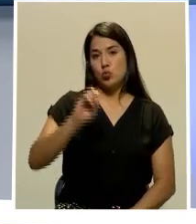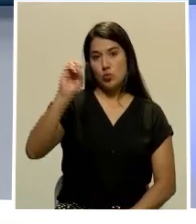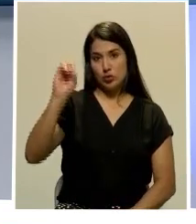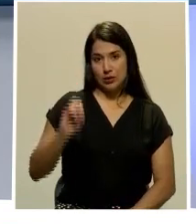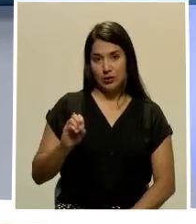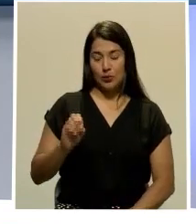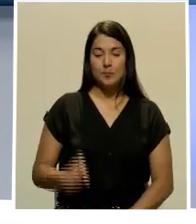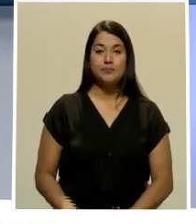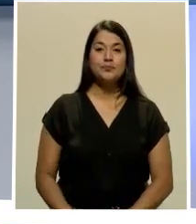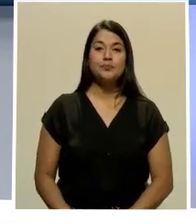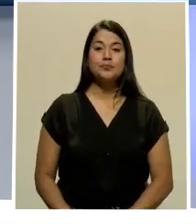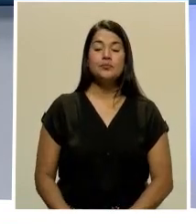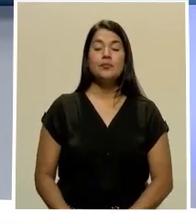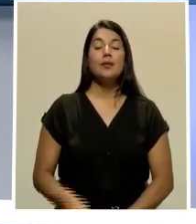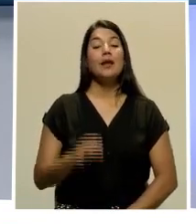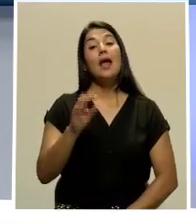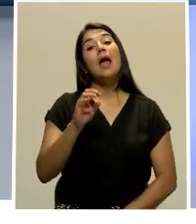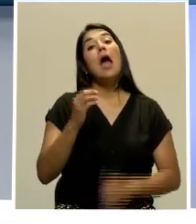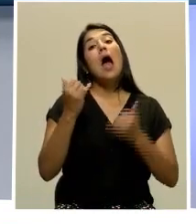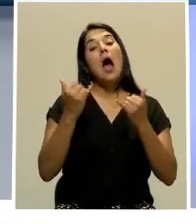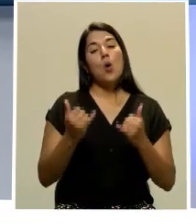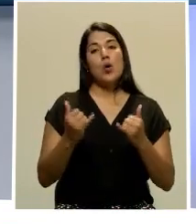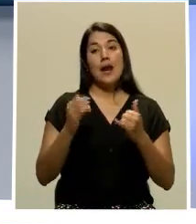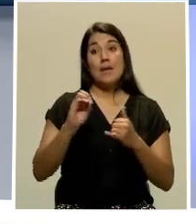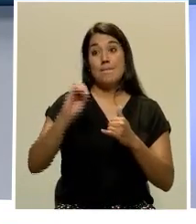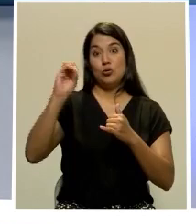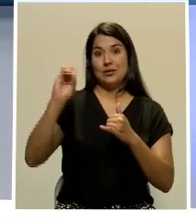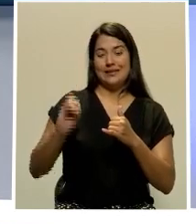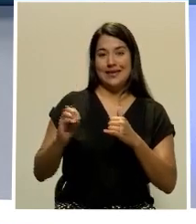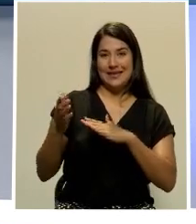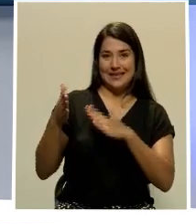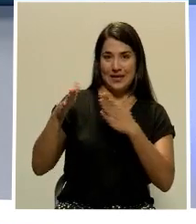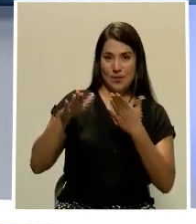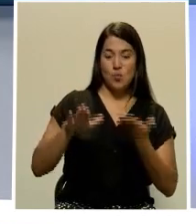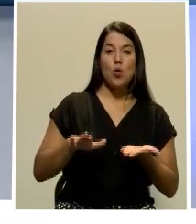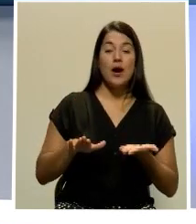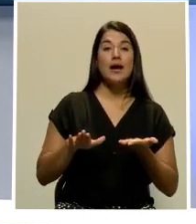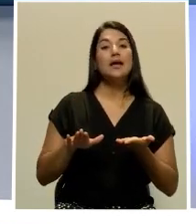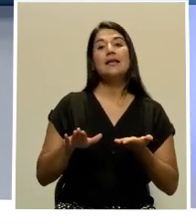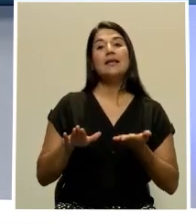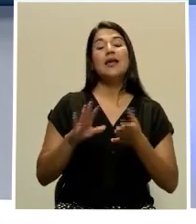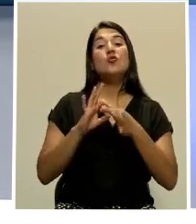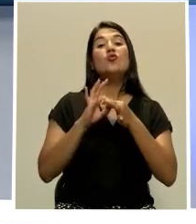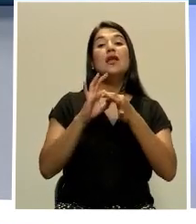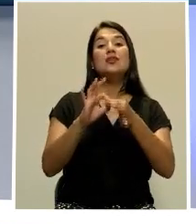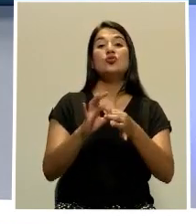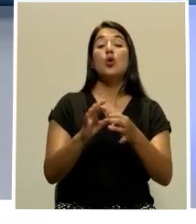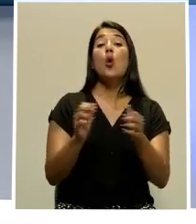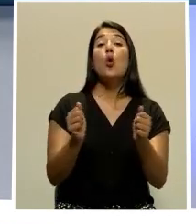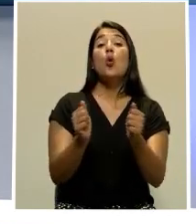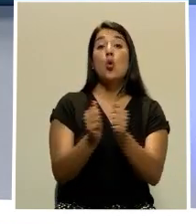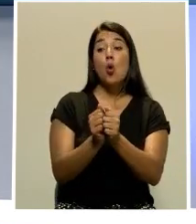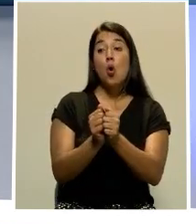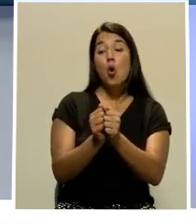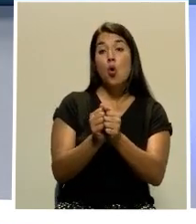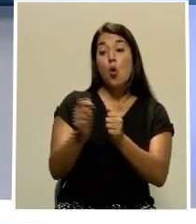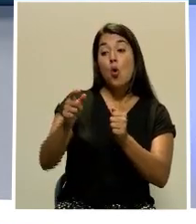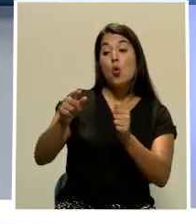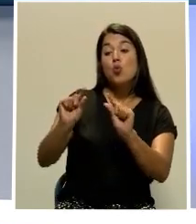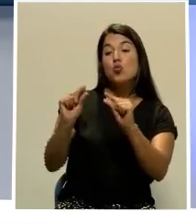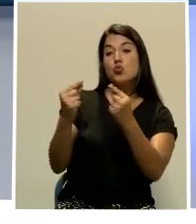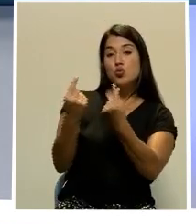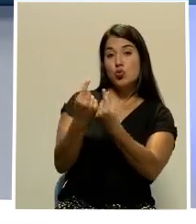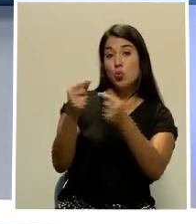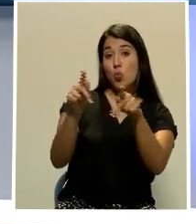En tanto que la mortalidad, es decir, la tasa de muerte respecto a un grupo de población